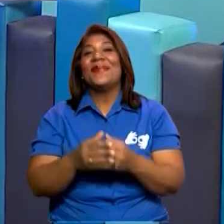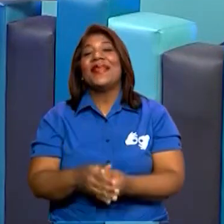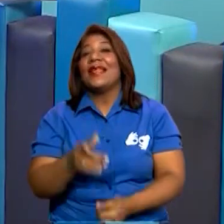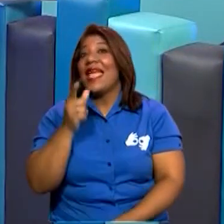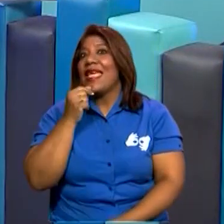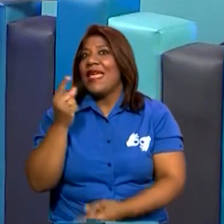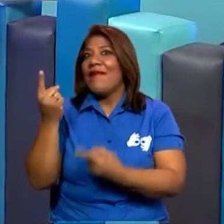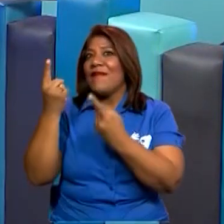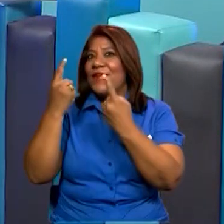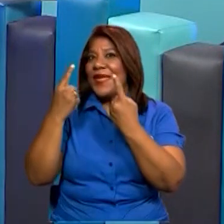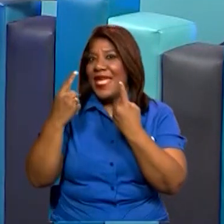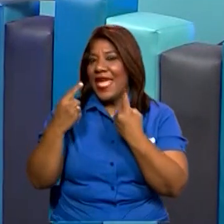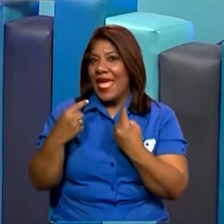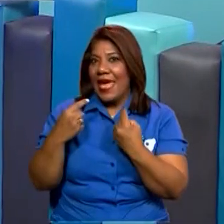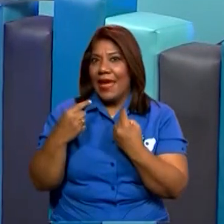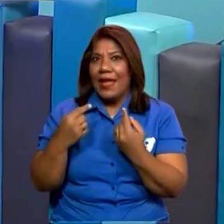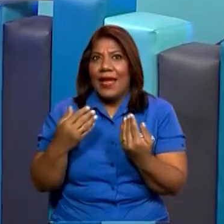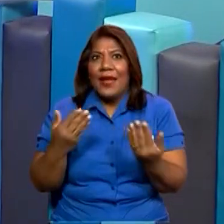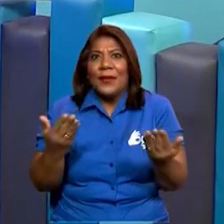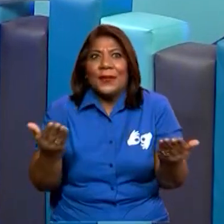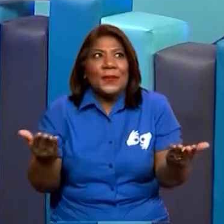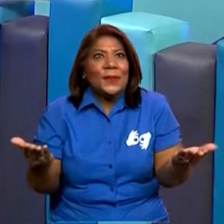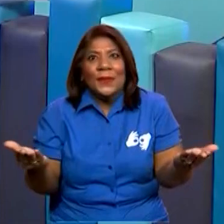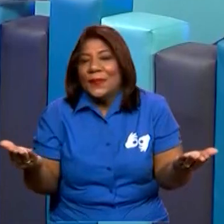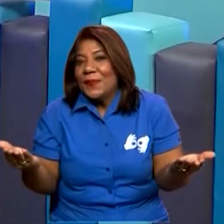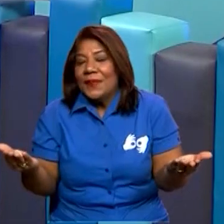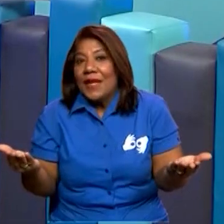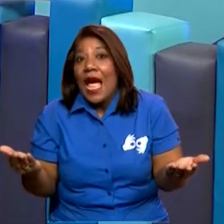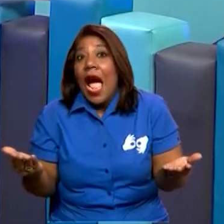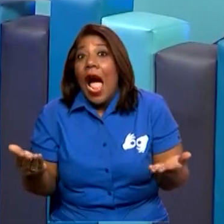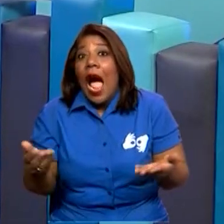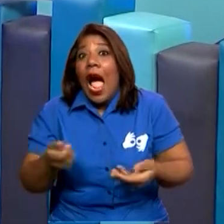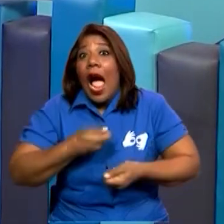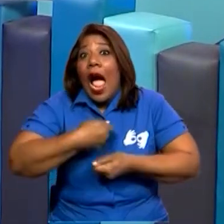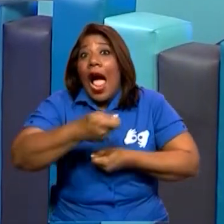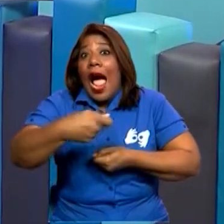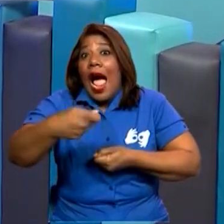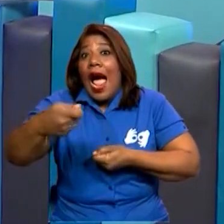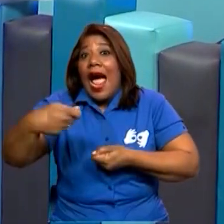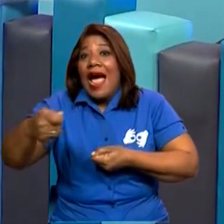Adivinen quién viene hoy. ¡El cartero!